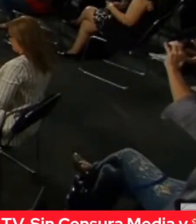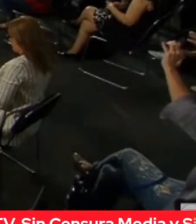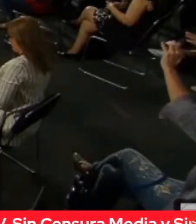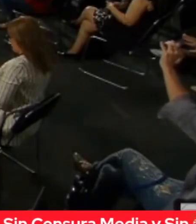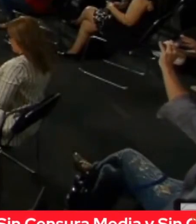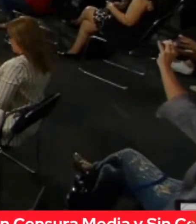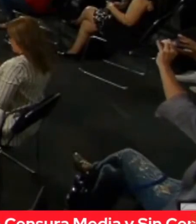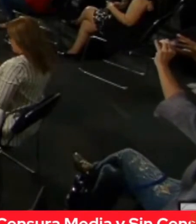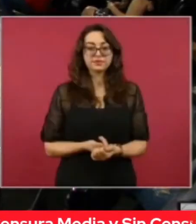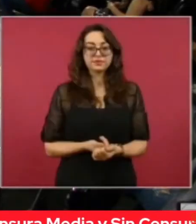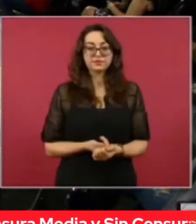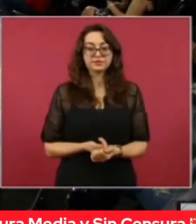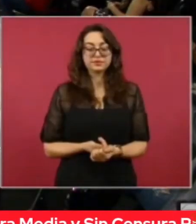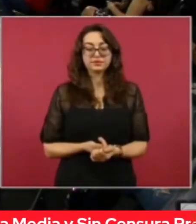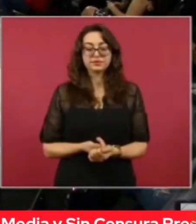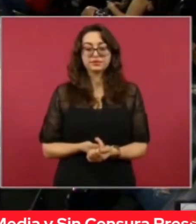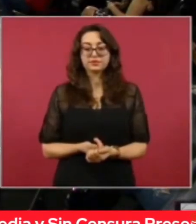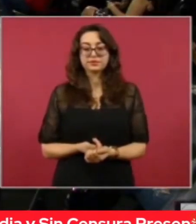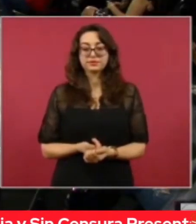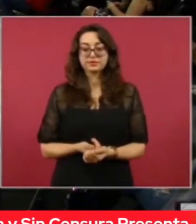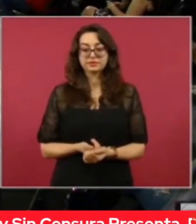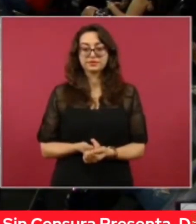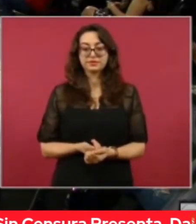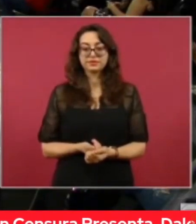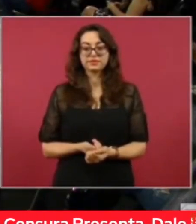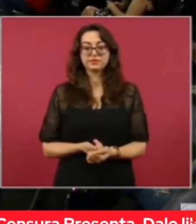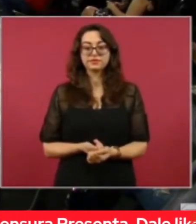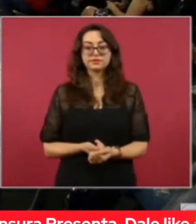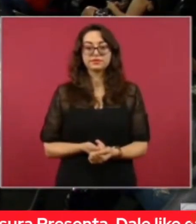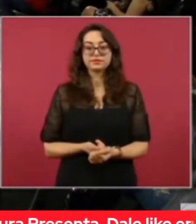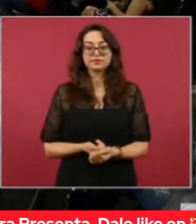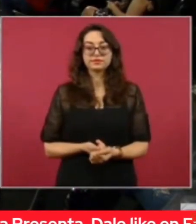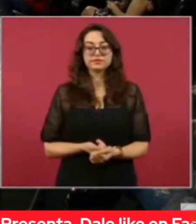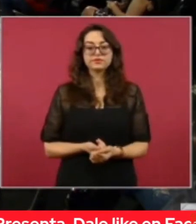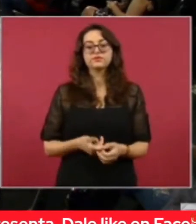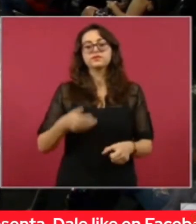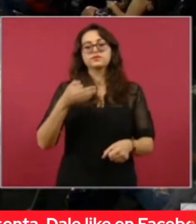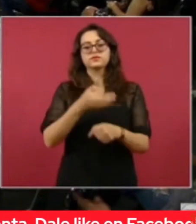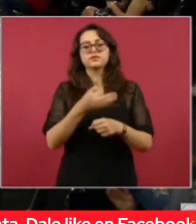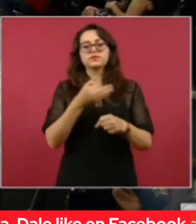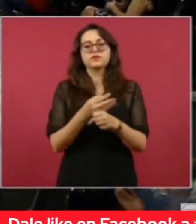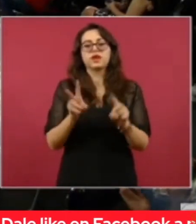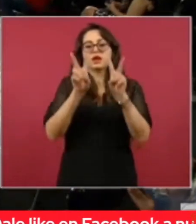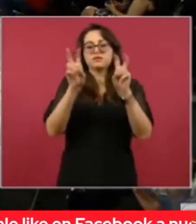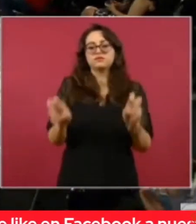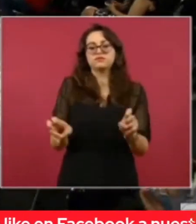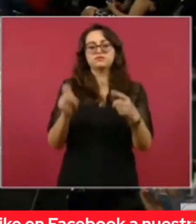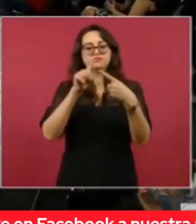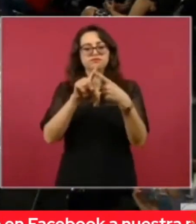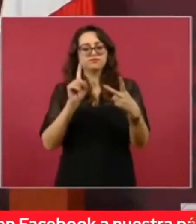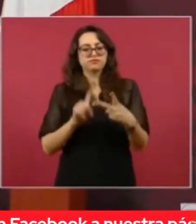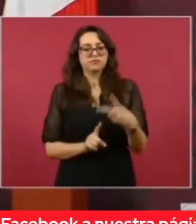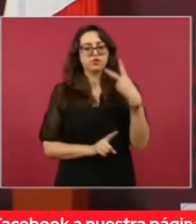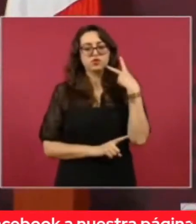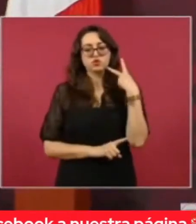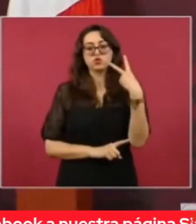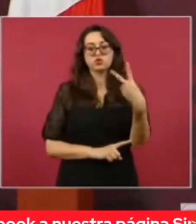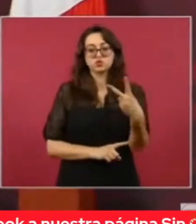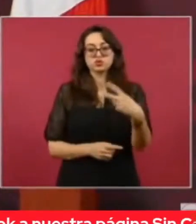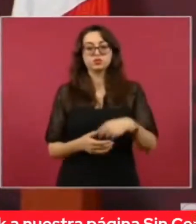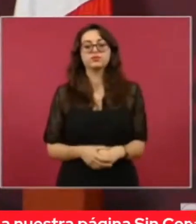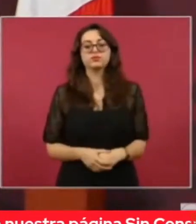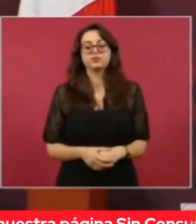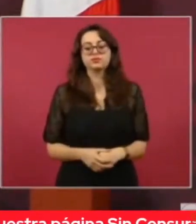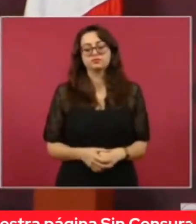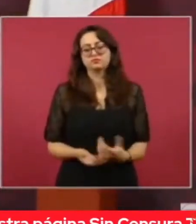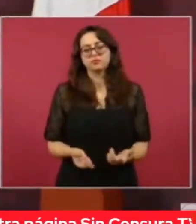Vamos a tratar dos asuntos. Hoy miércoles corresponde a